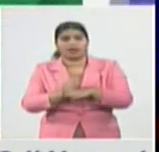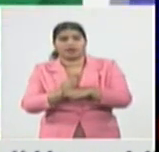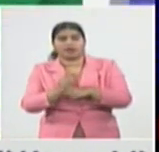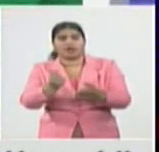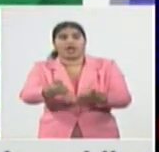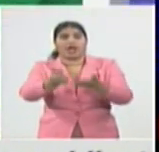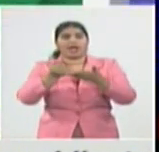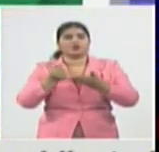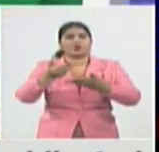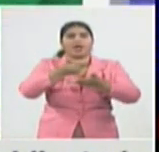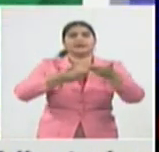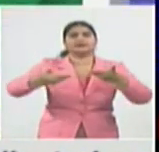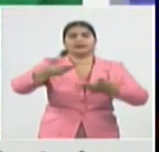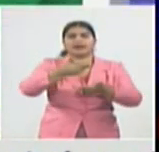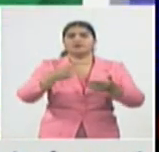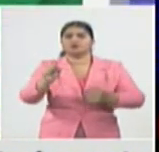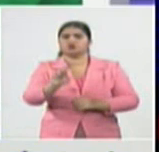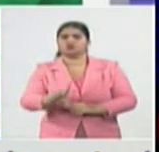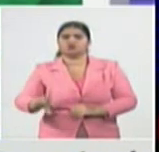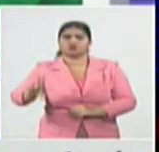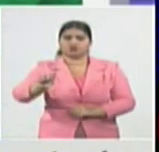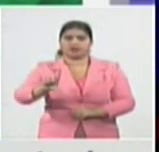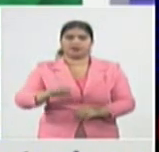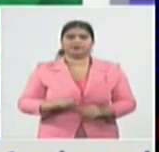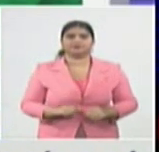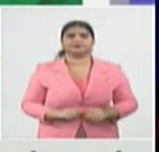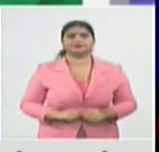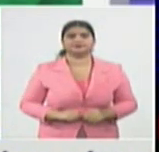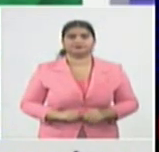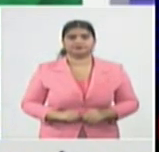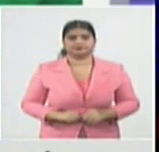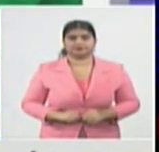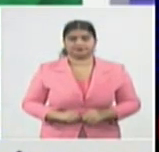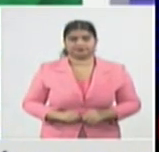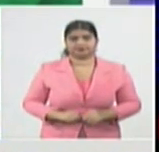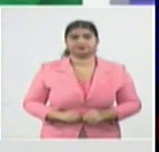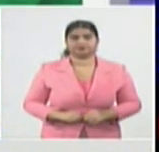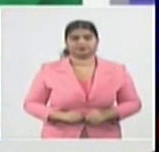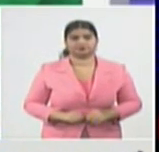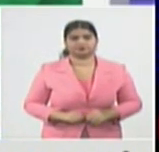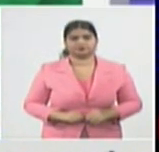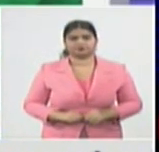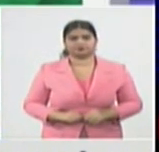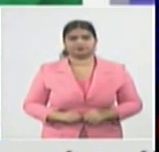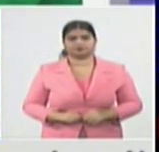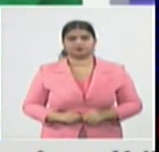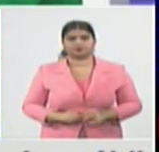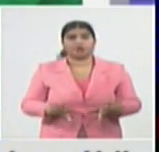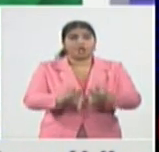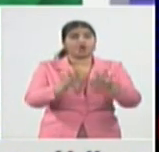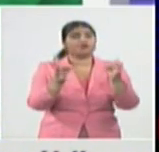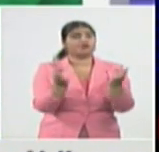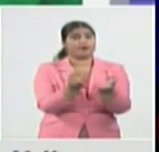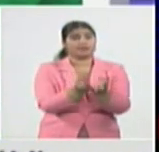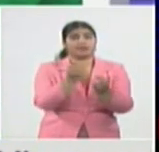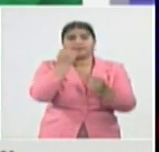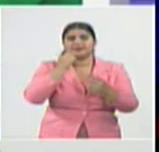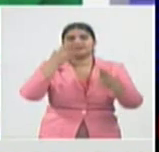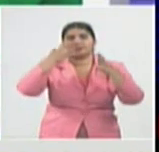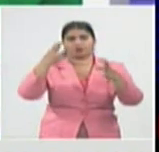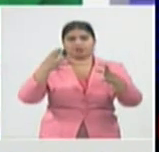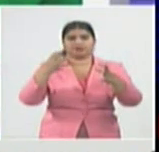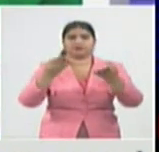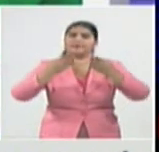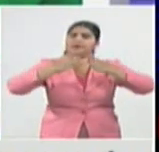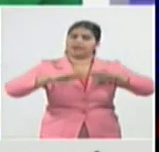formal o informal cuando estamos hablando de la propia fuente informal estamos hablando de la familia como primer red de apoyo social fundamental